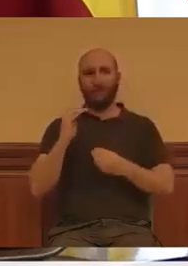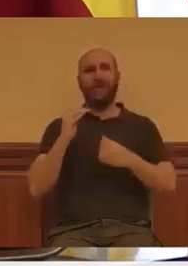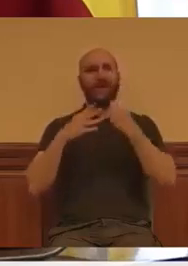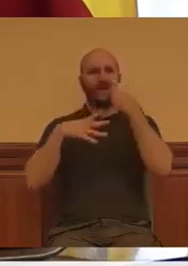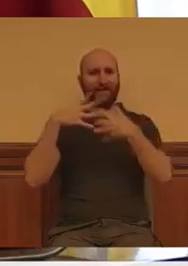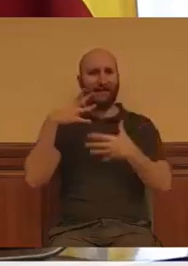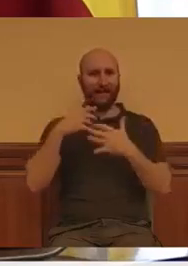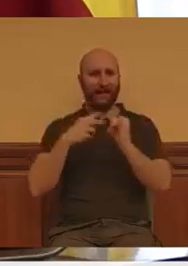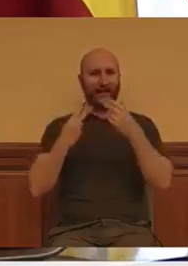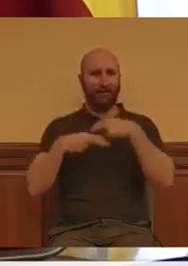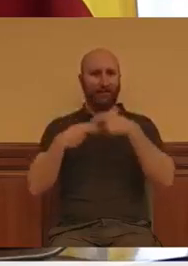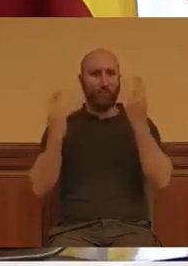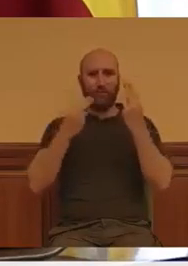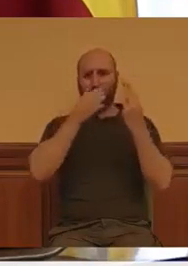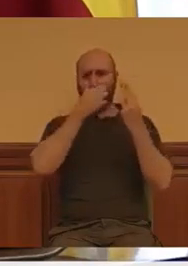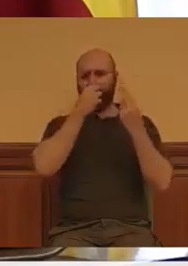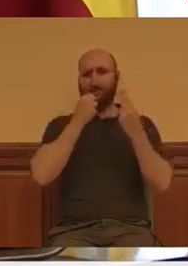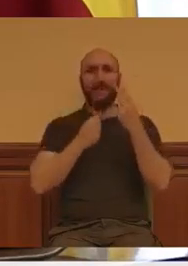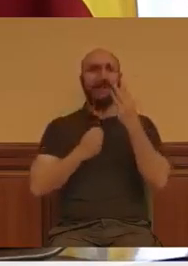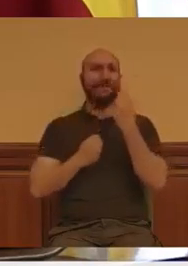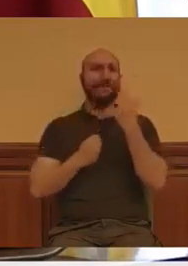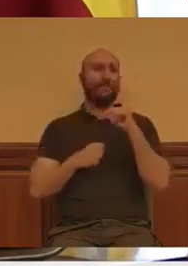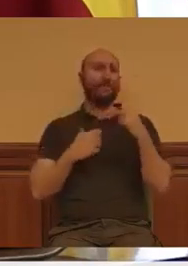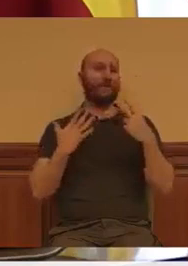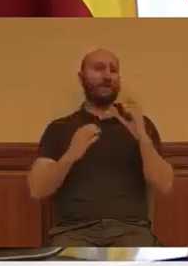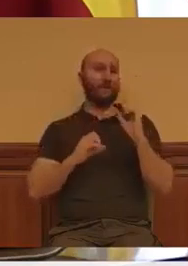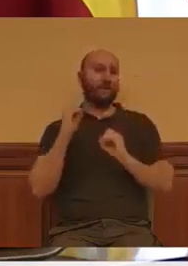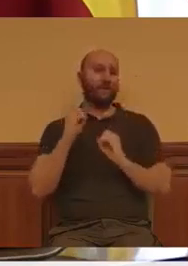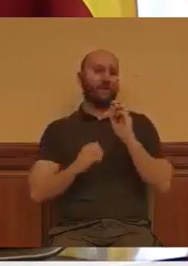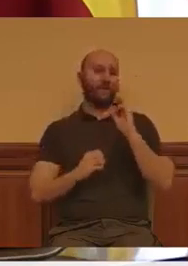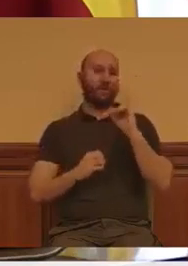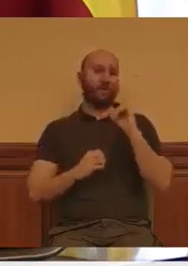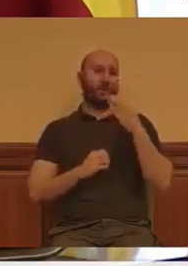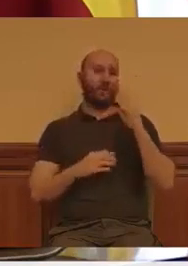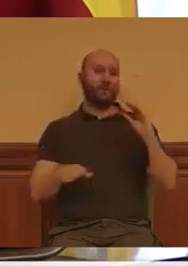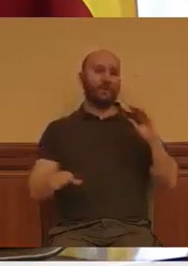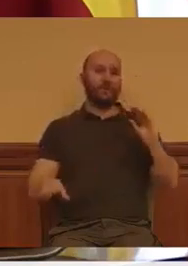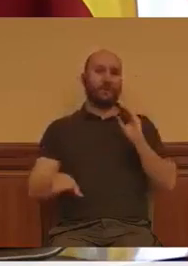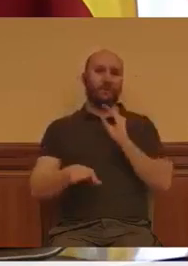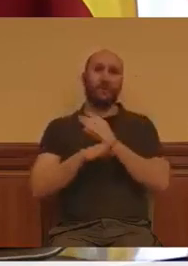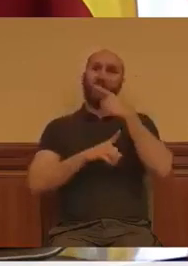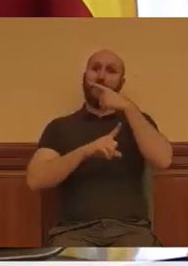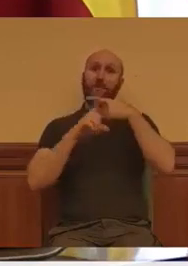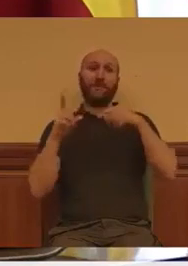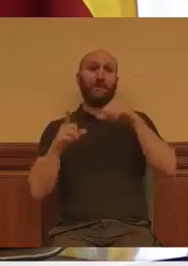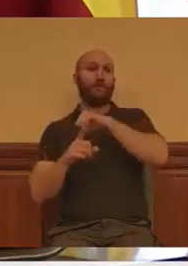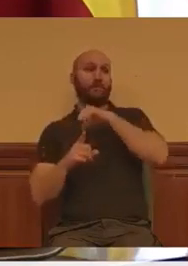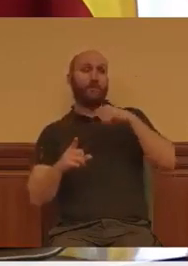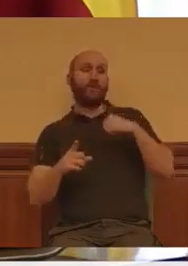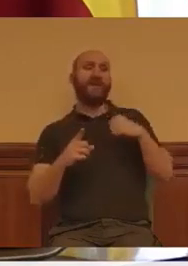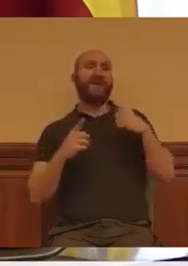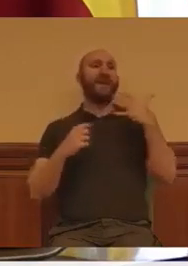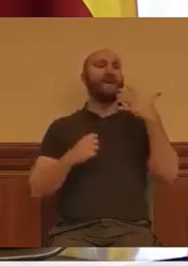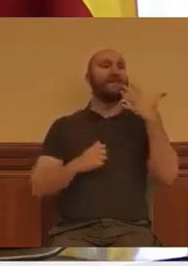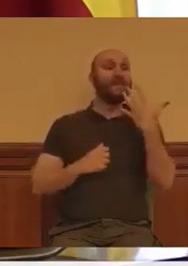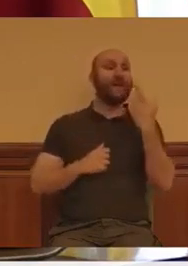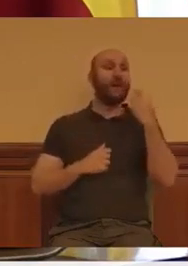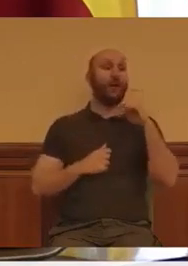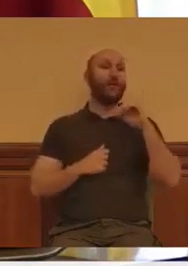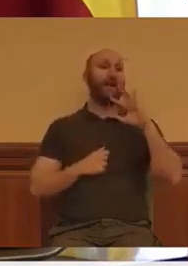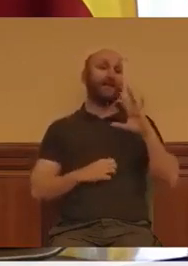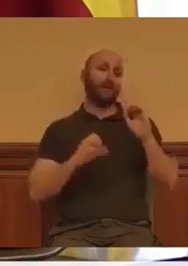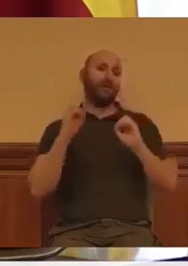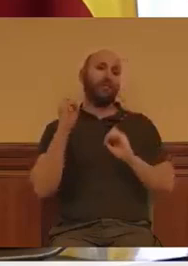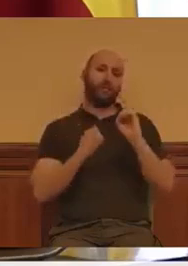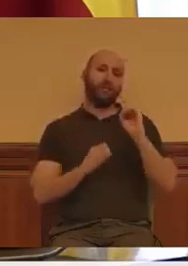En concreto, destina solo un 3,7 por ciento de su PIB cuando la media autonómica está en el 5,5 por ciento